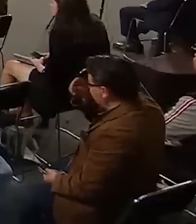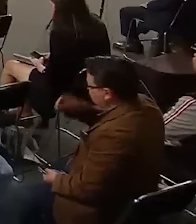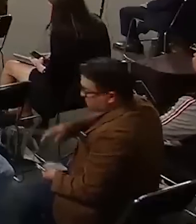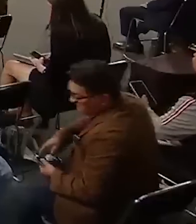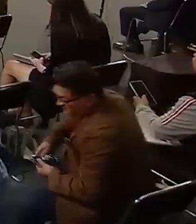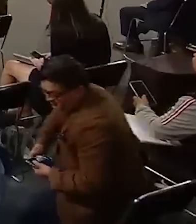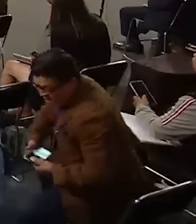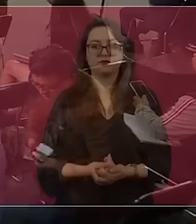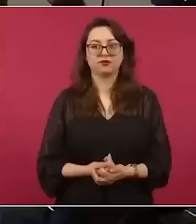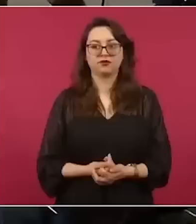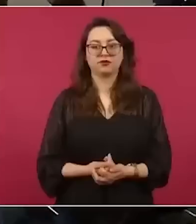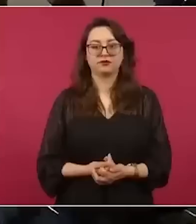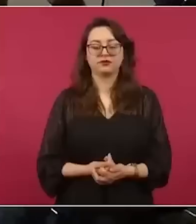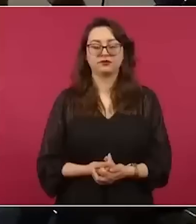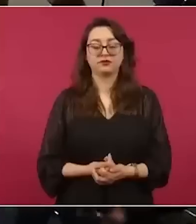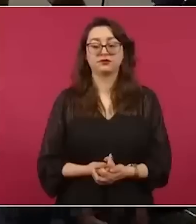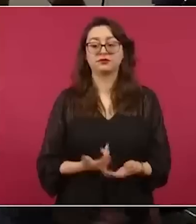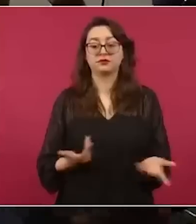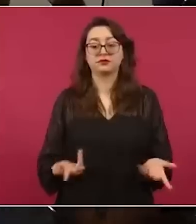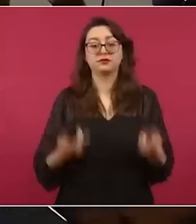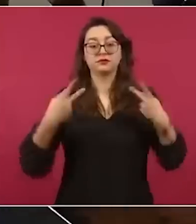Pero todo eso se oculta.